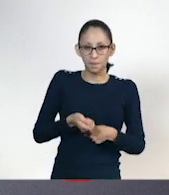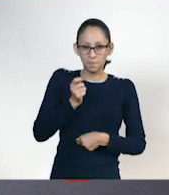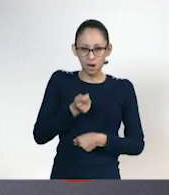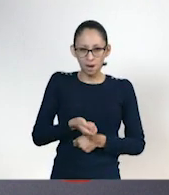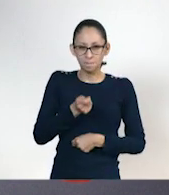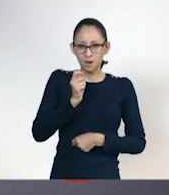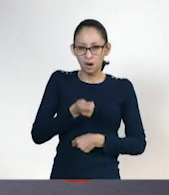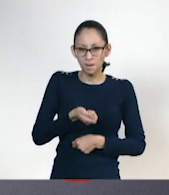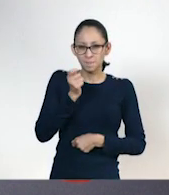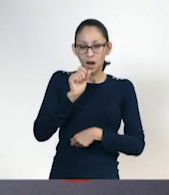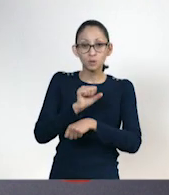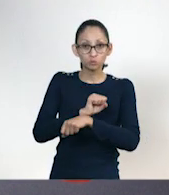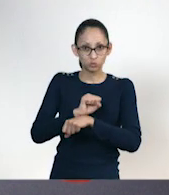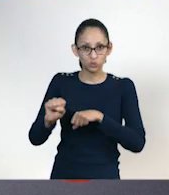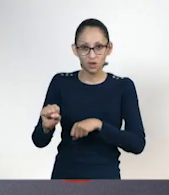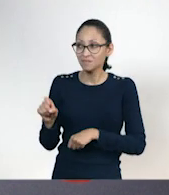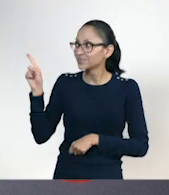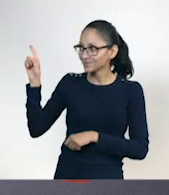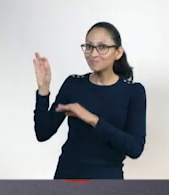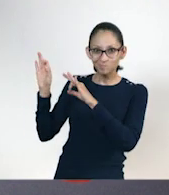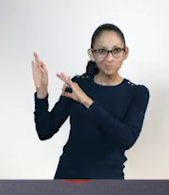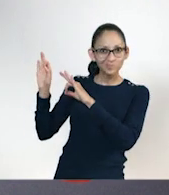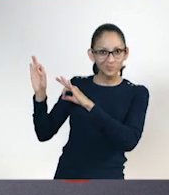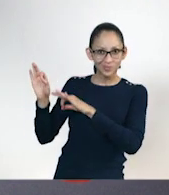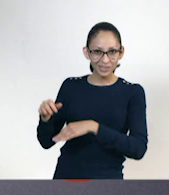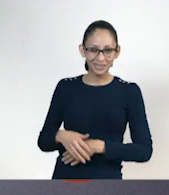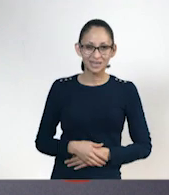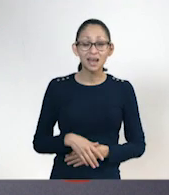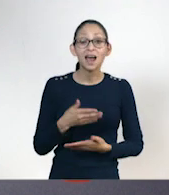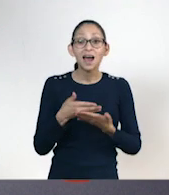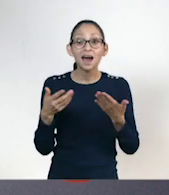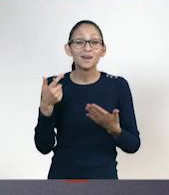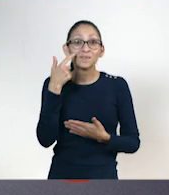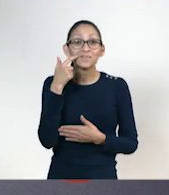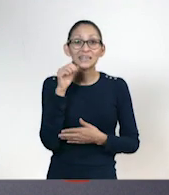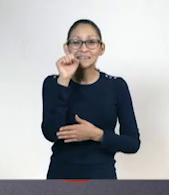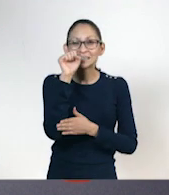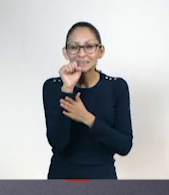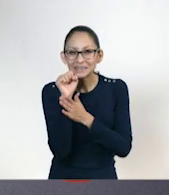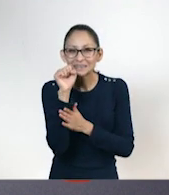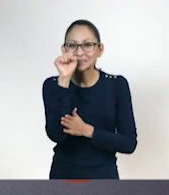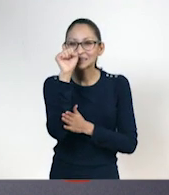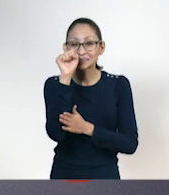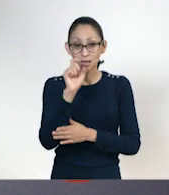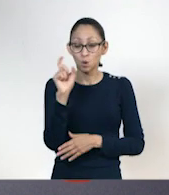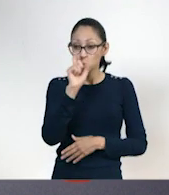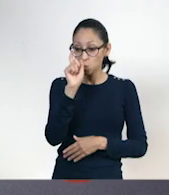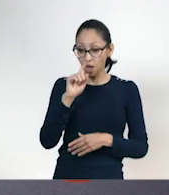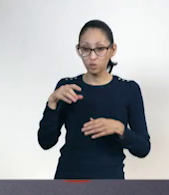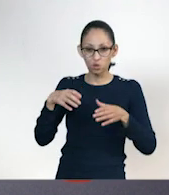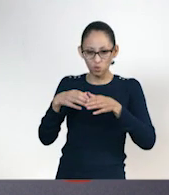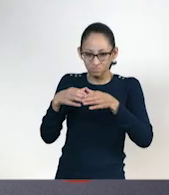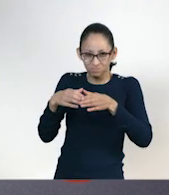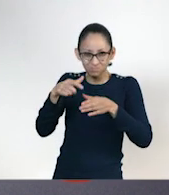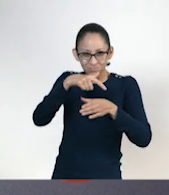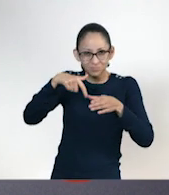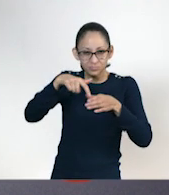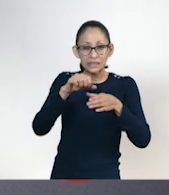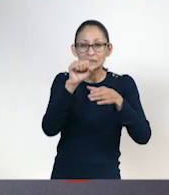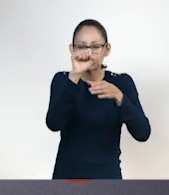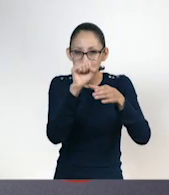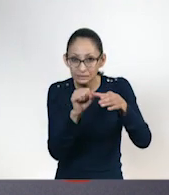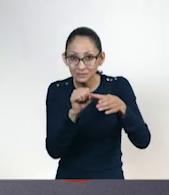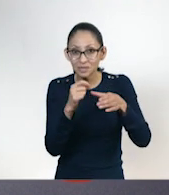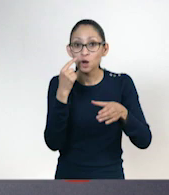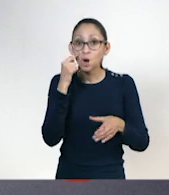ve? ¿Cómo ve? Ahí ahí voy. Perfecto, vas muy bien, Alberto. Ahora vamos a ir agachándonos. Ok. Al llegar al cono, nos agachamos por completo. ¿Listo? Poco a poco